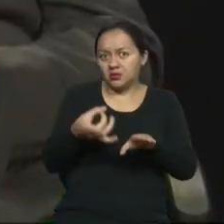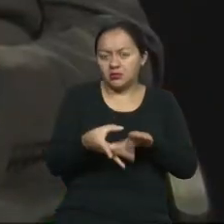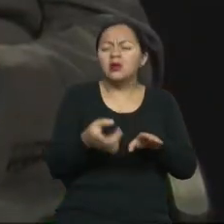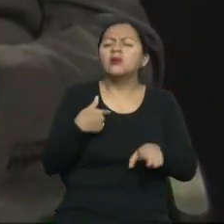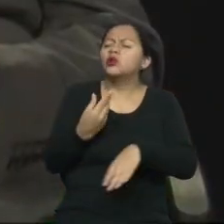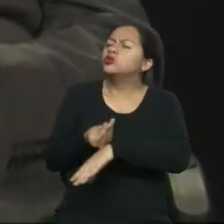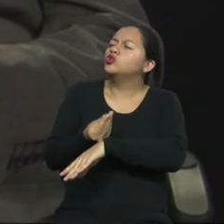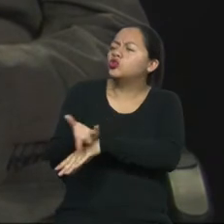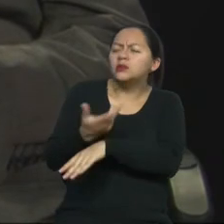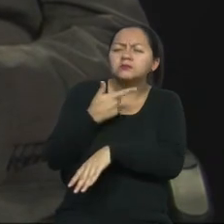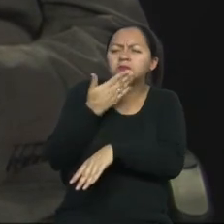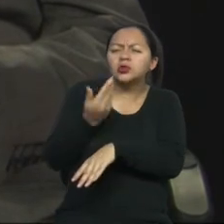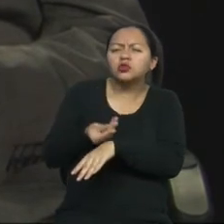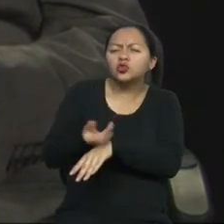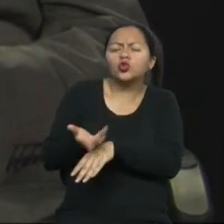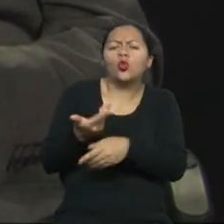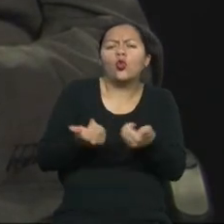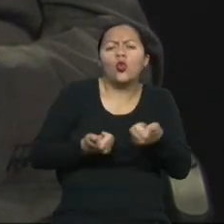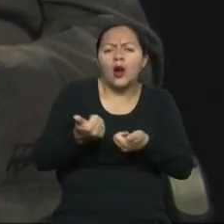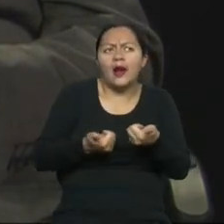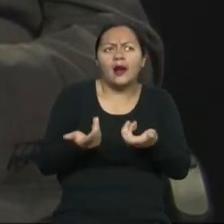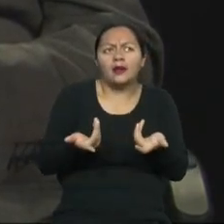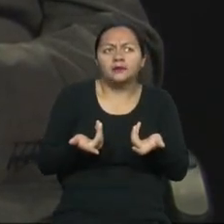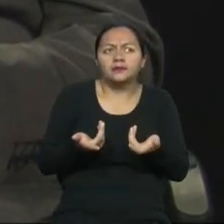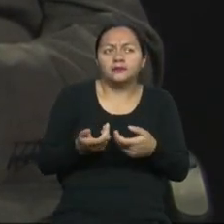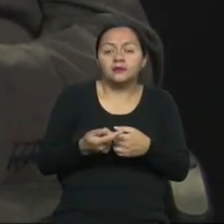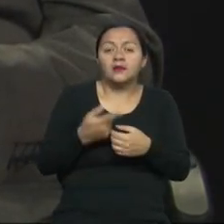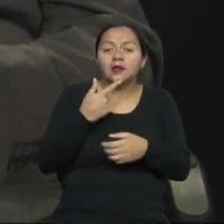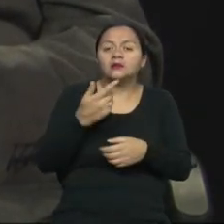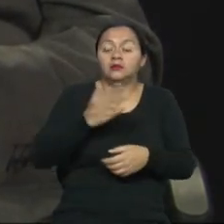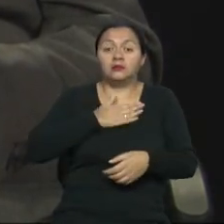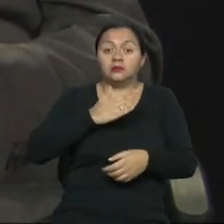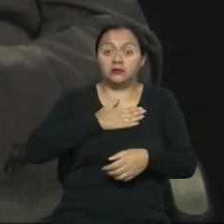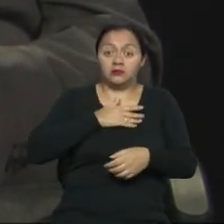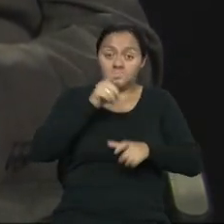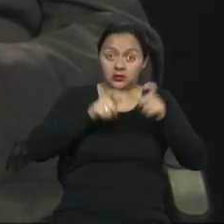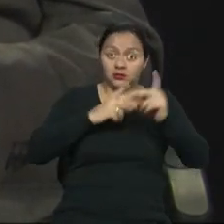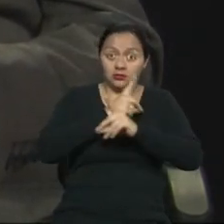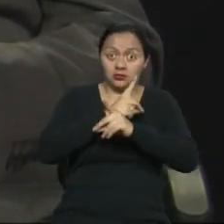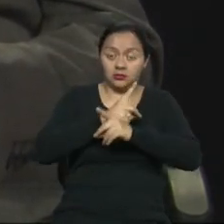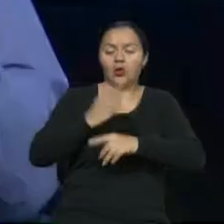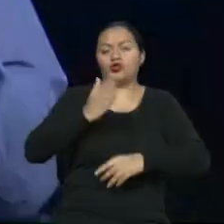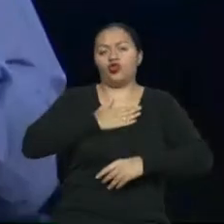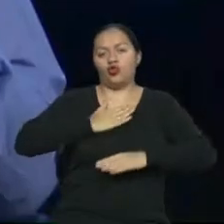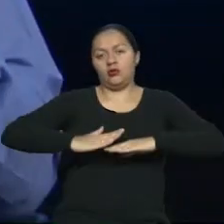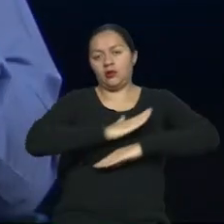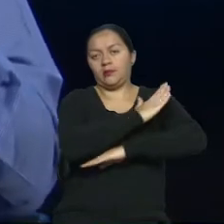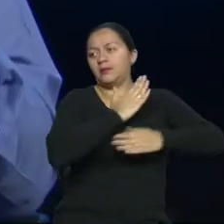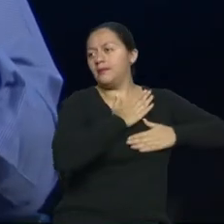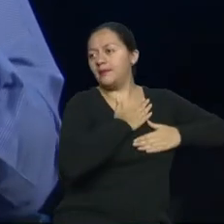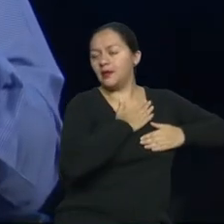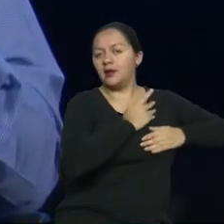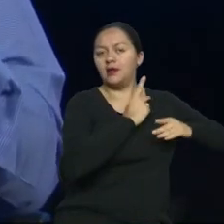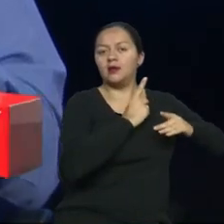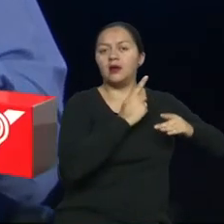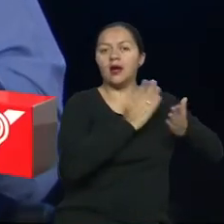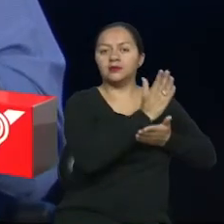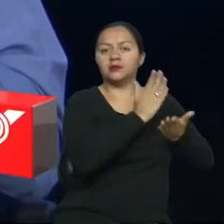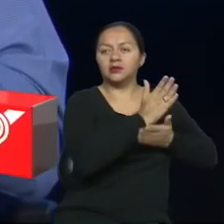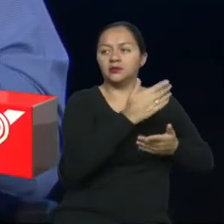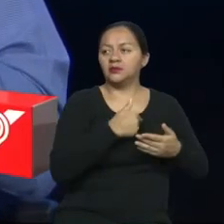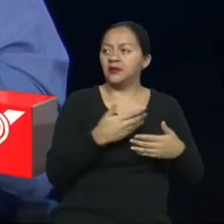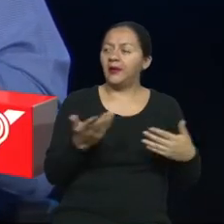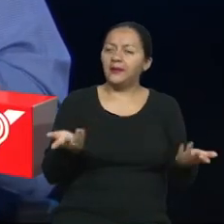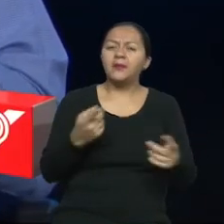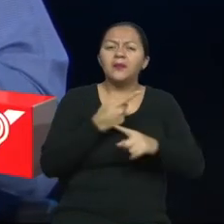definitivamente, todo el mundo habla de su rampa. Las personas con discapacidad hablamos de nuestras rampas. Pero, ¿qué es lo más importante y